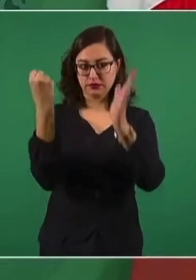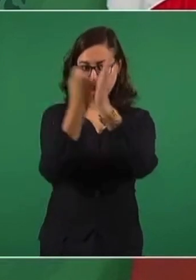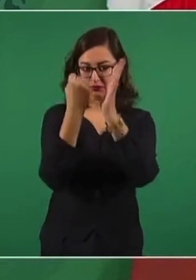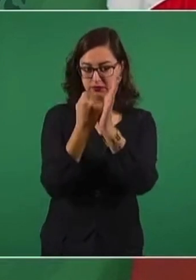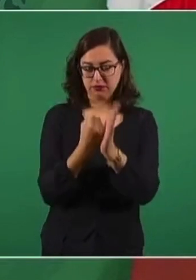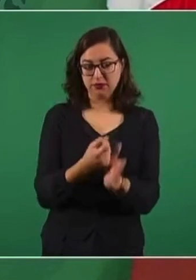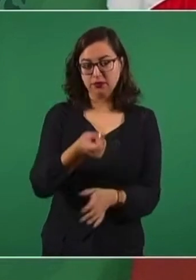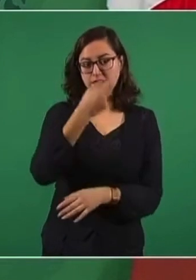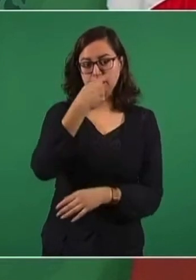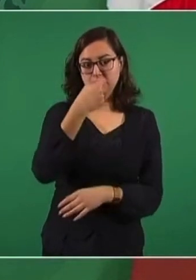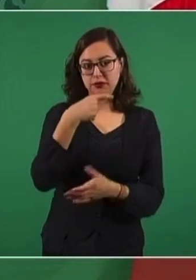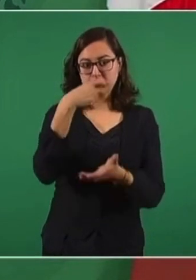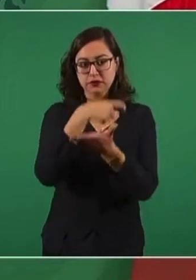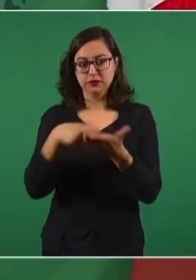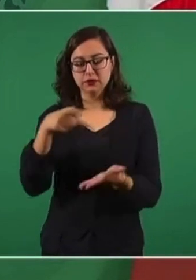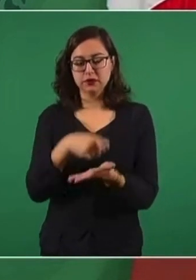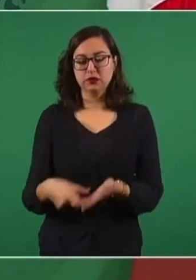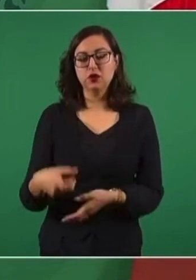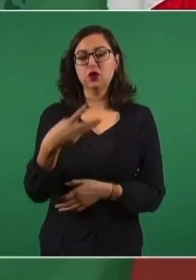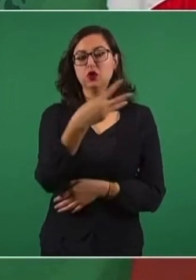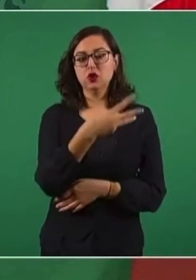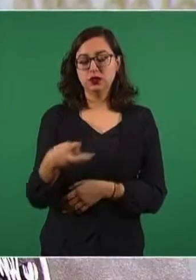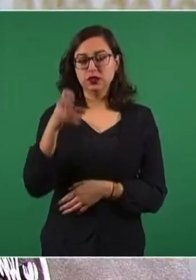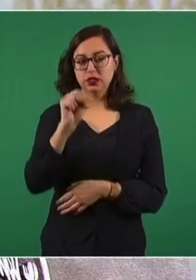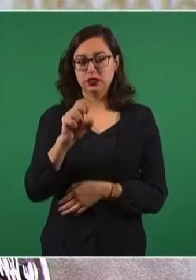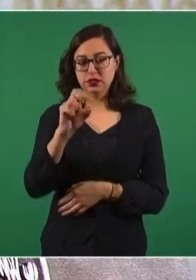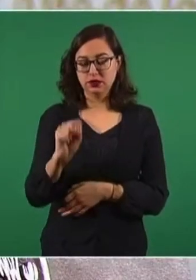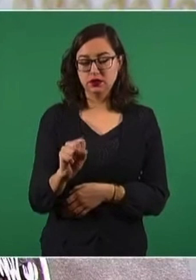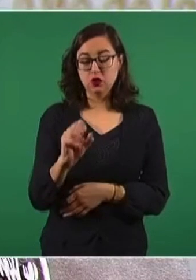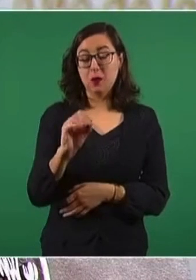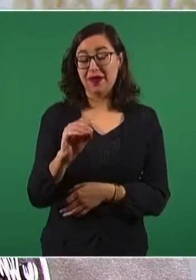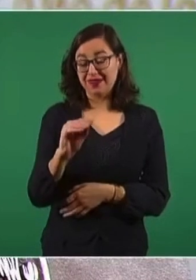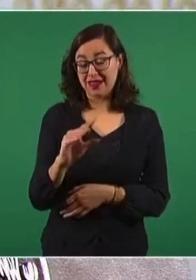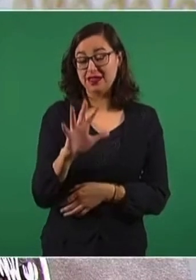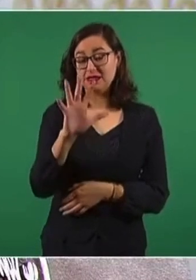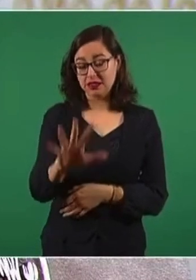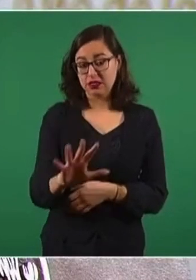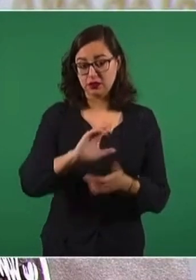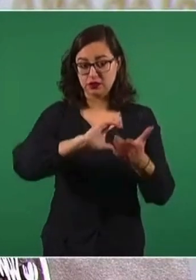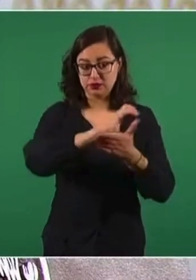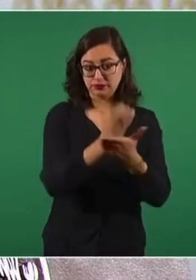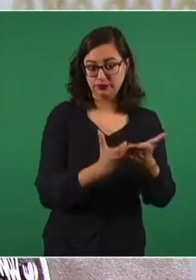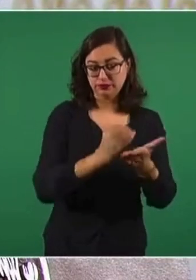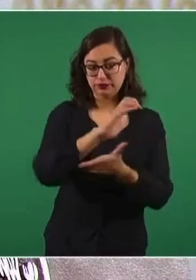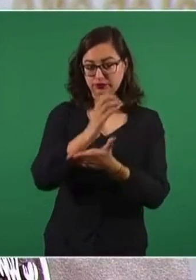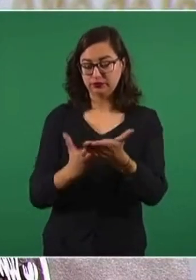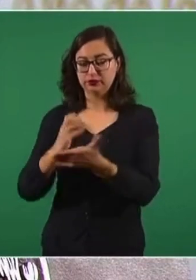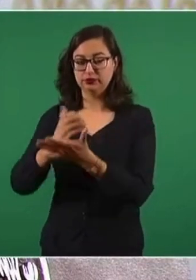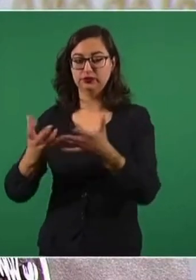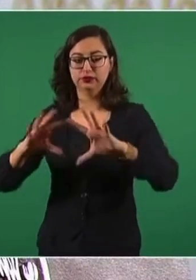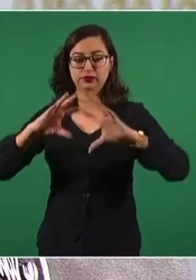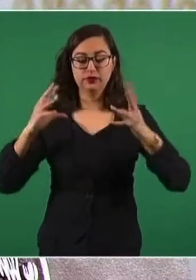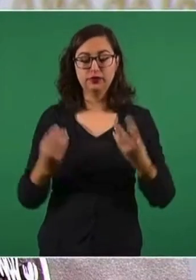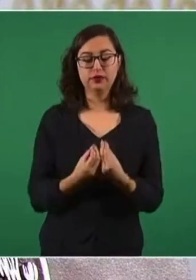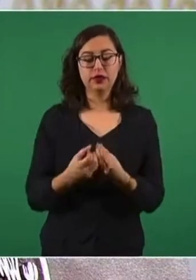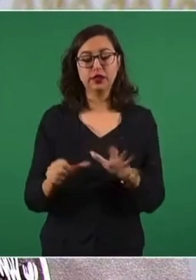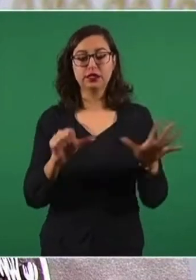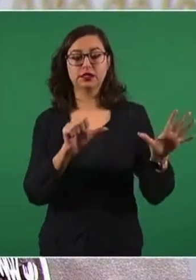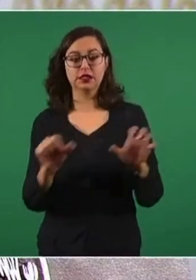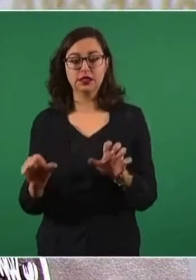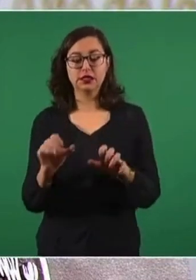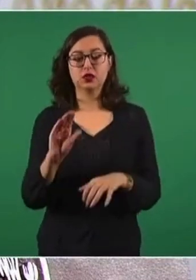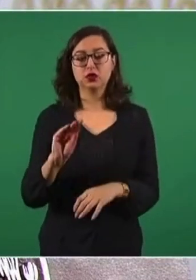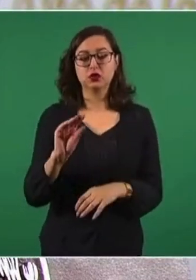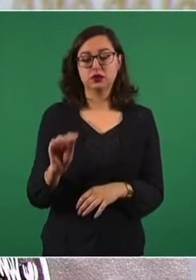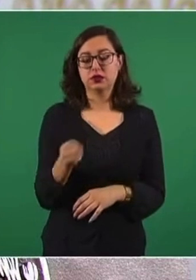995 con contratos, que son 693 de medicamentos